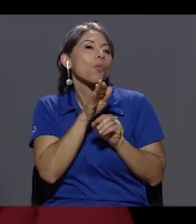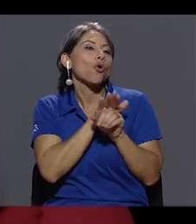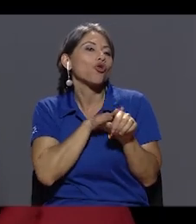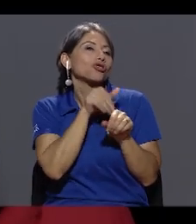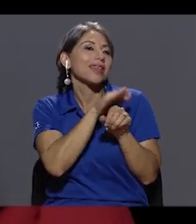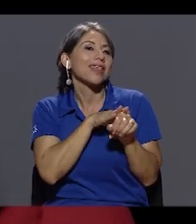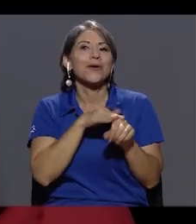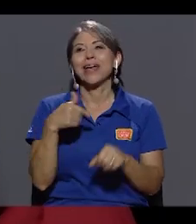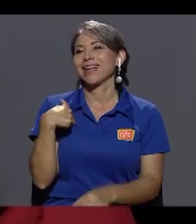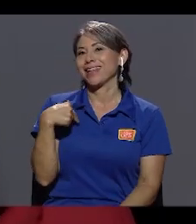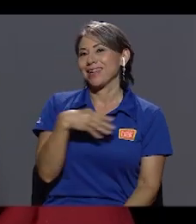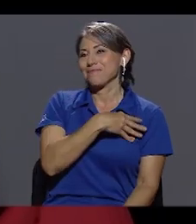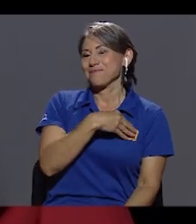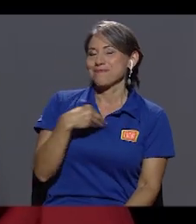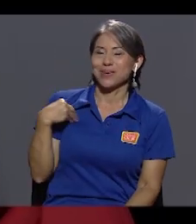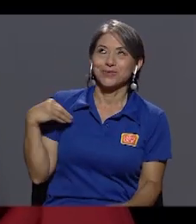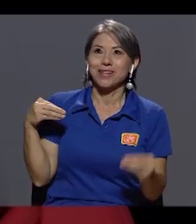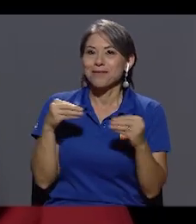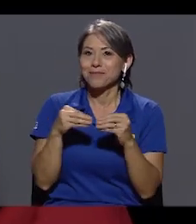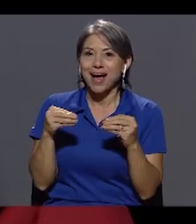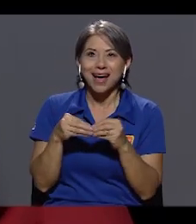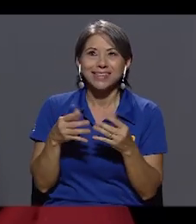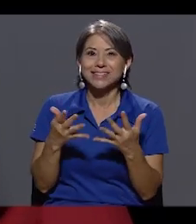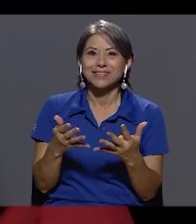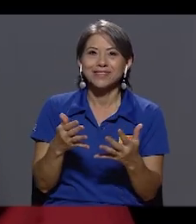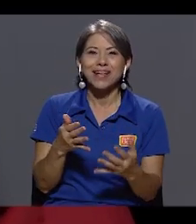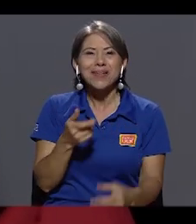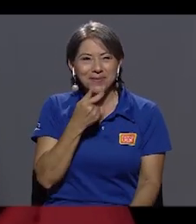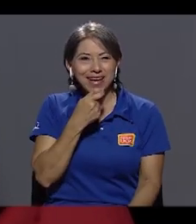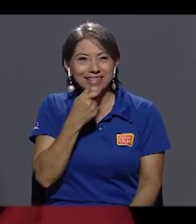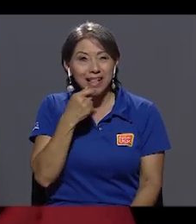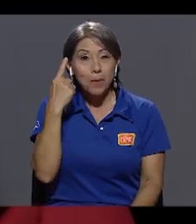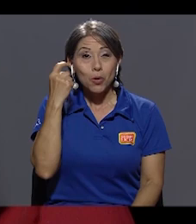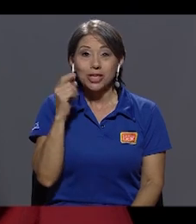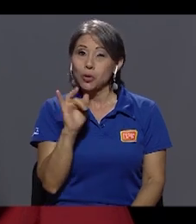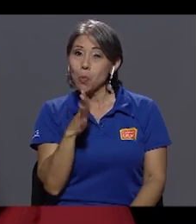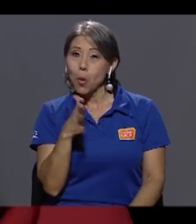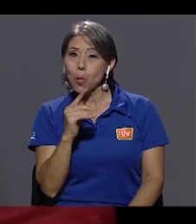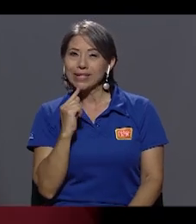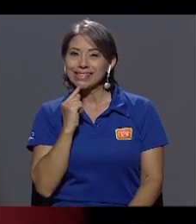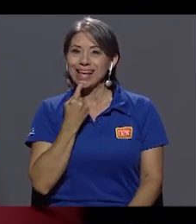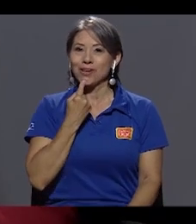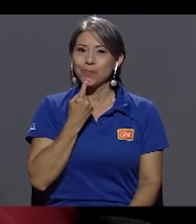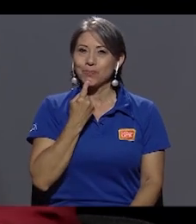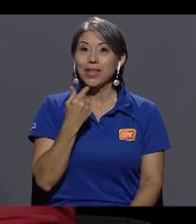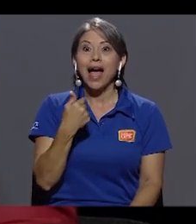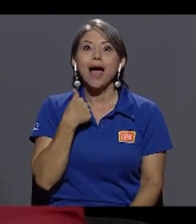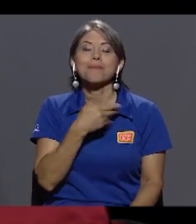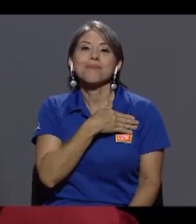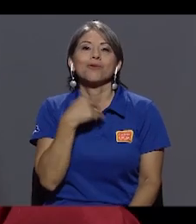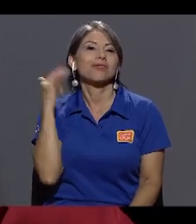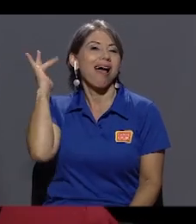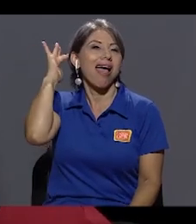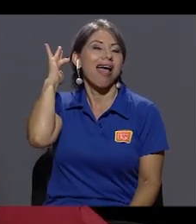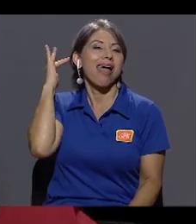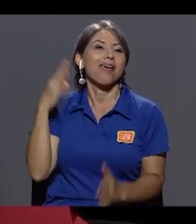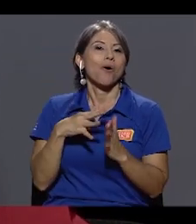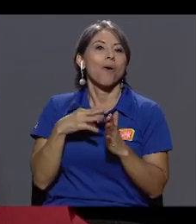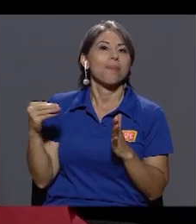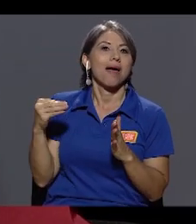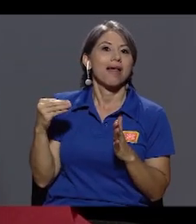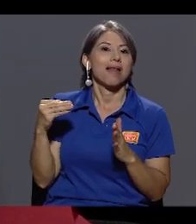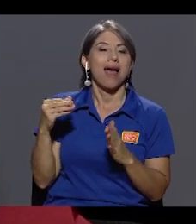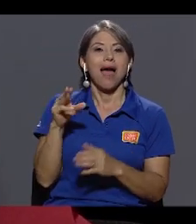Es que a el que más me gusta hacer es, que vacilan, porque es un personaje medio serio. La imitación que a más me gusta hacer es la de Miguel Ángel